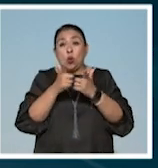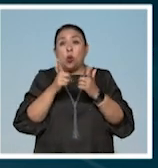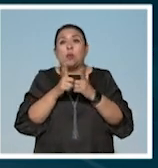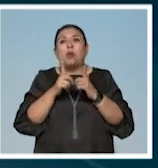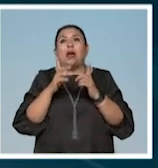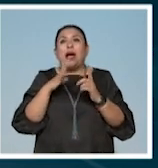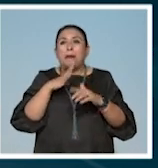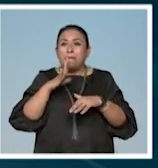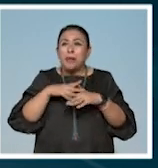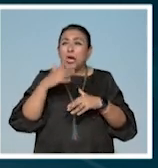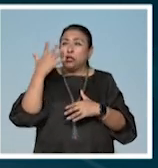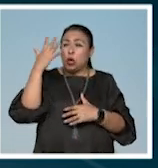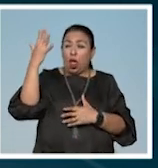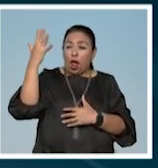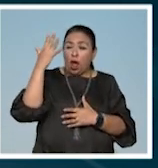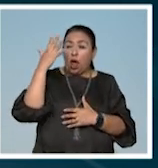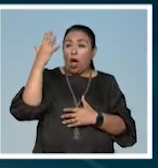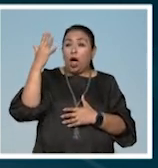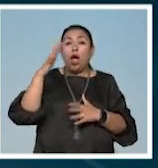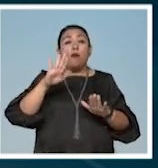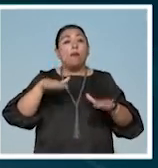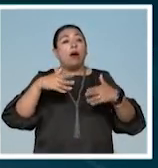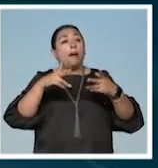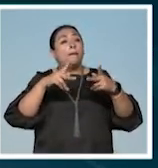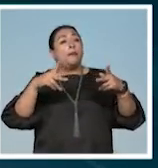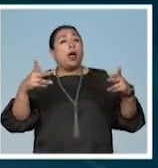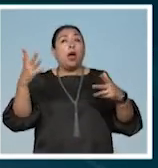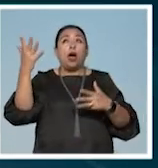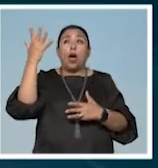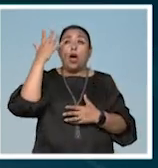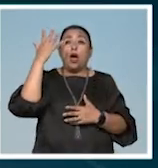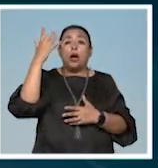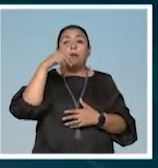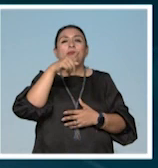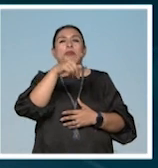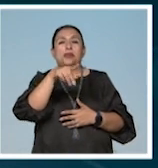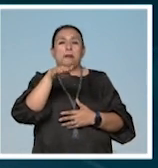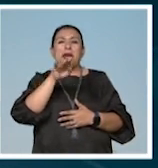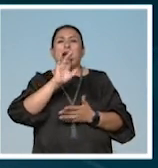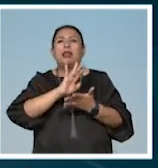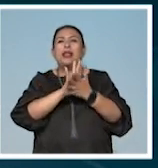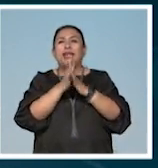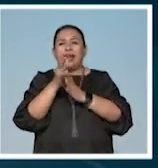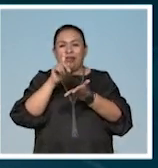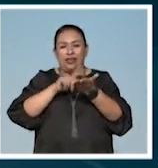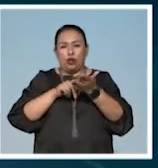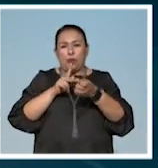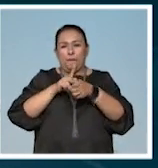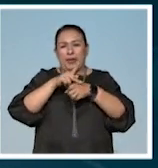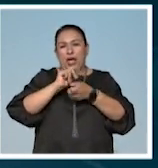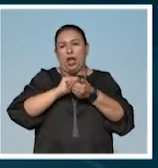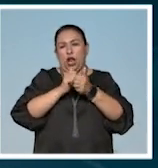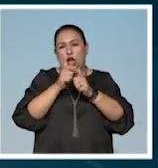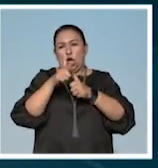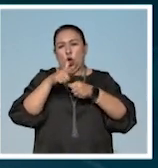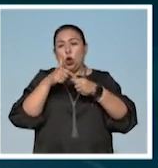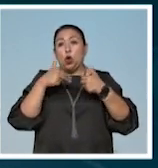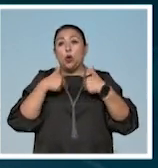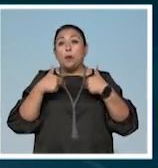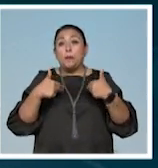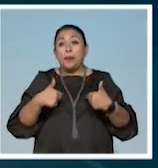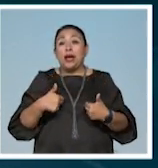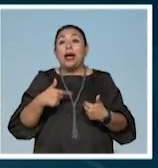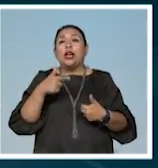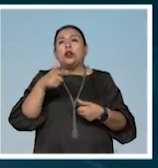se exponen más al sol, están más en la playa. El melanoma se origina cuando las células que dan pigmento a la piel de los seres humanos, es